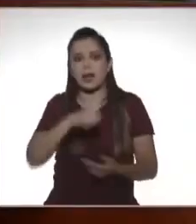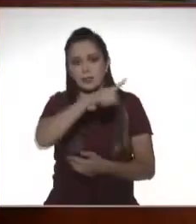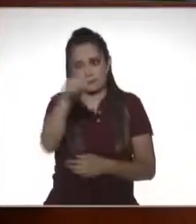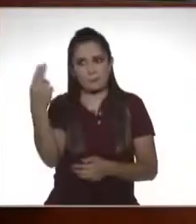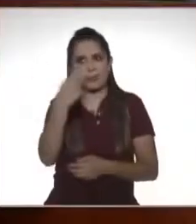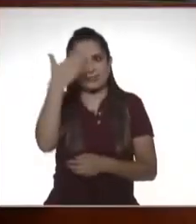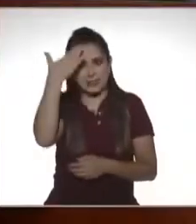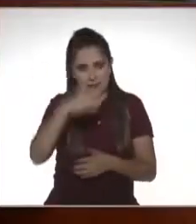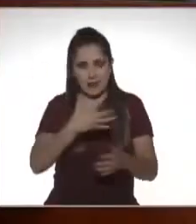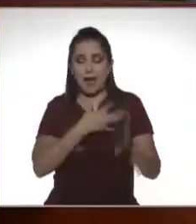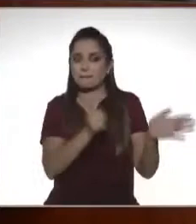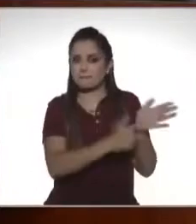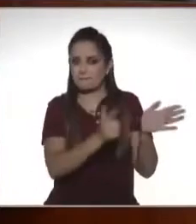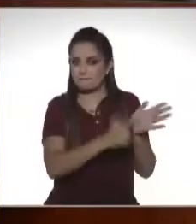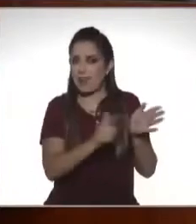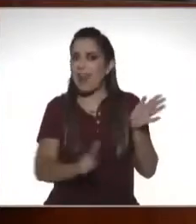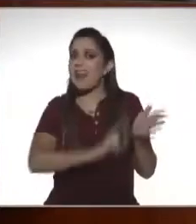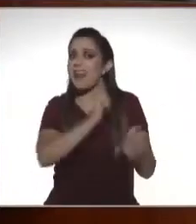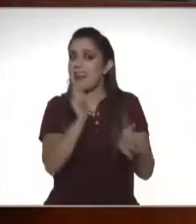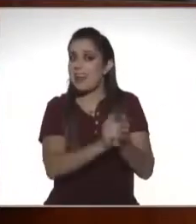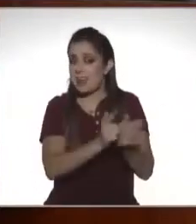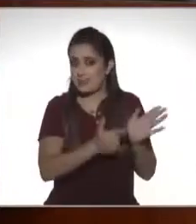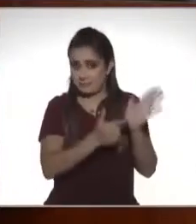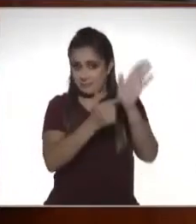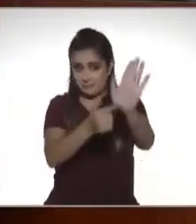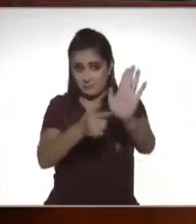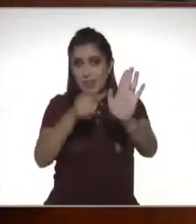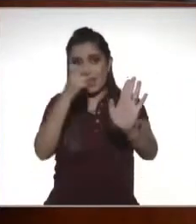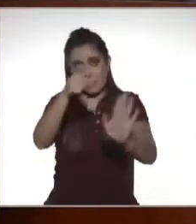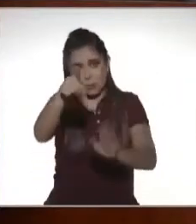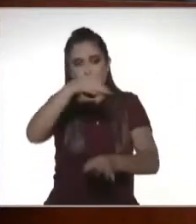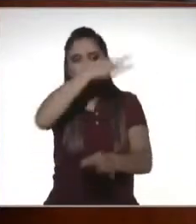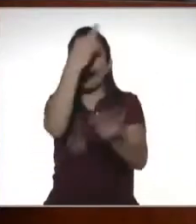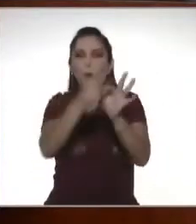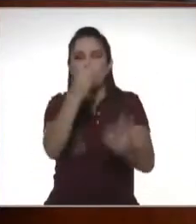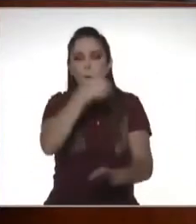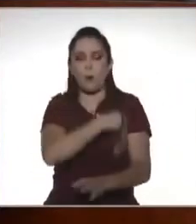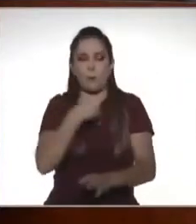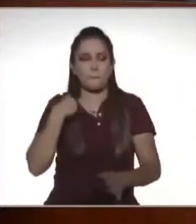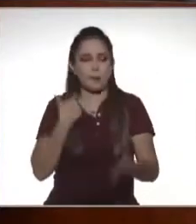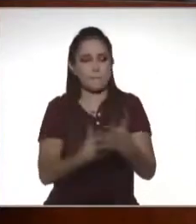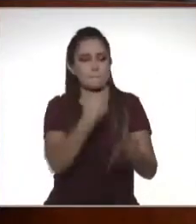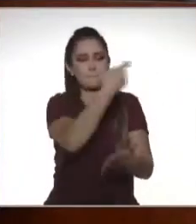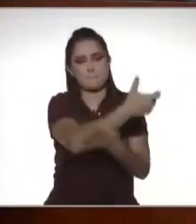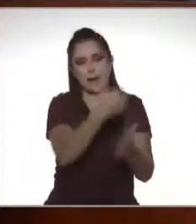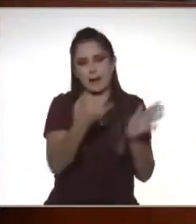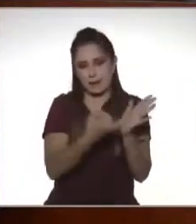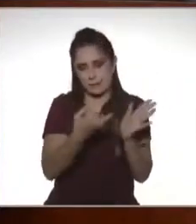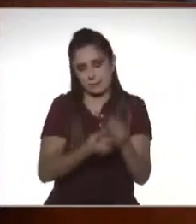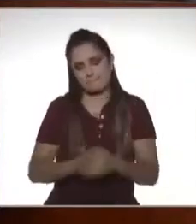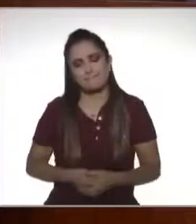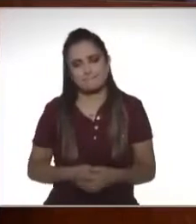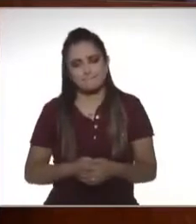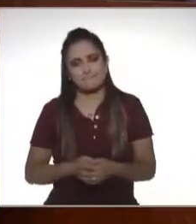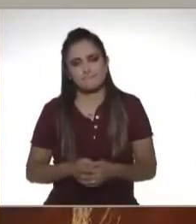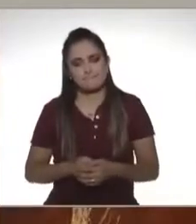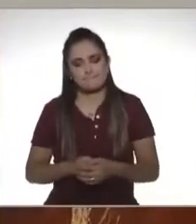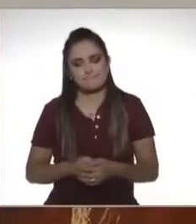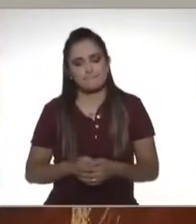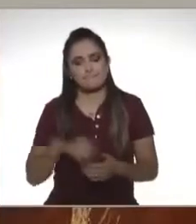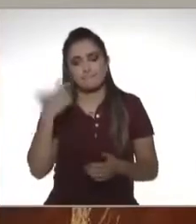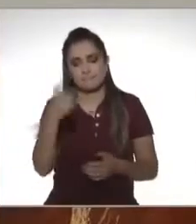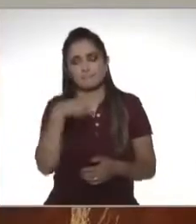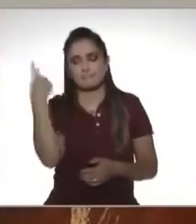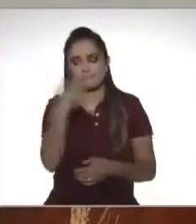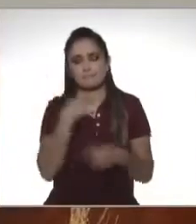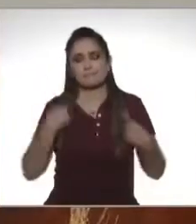en dónde vamos a encontrar la forma en la que tenemos que cumplir con esas obligaciones, que son estas leyes. Tenemos esta obligación